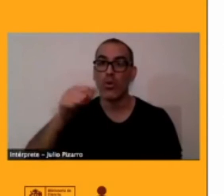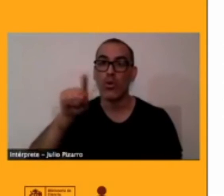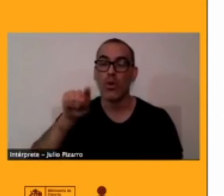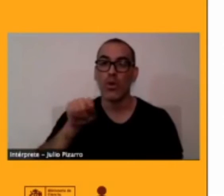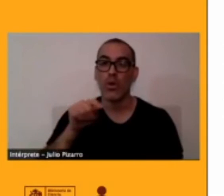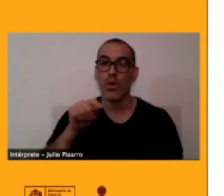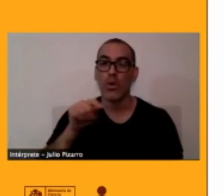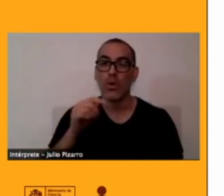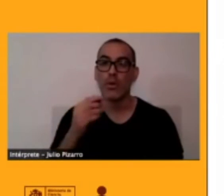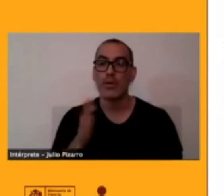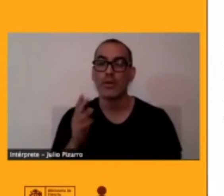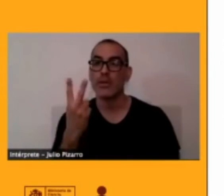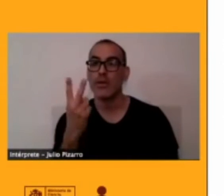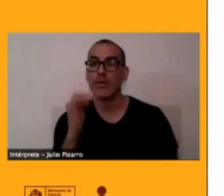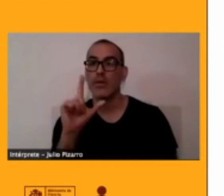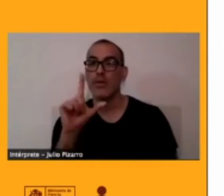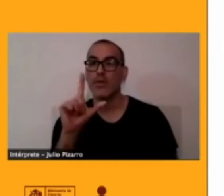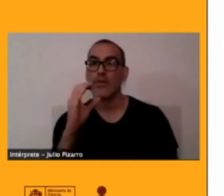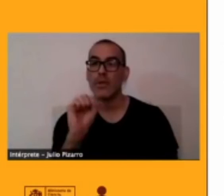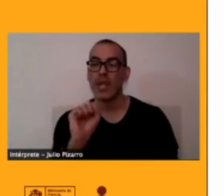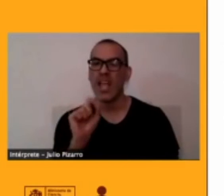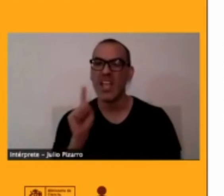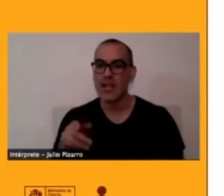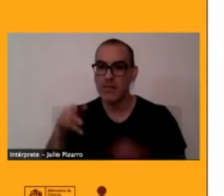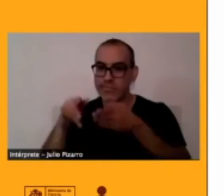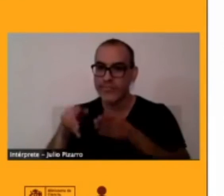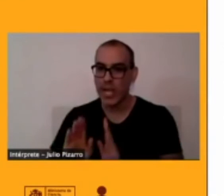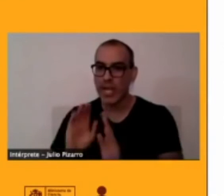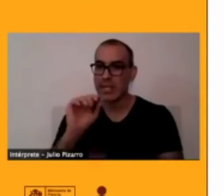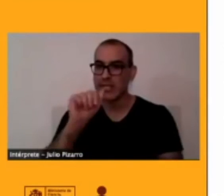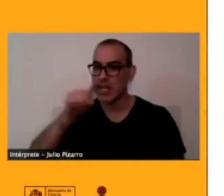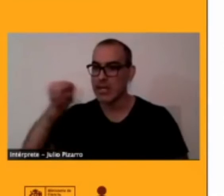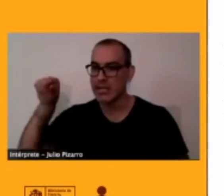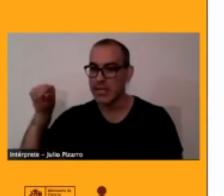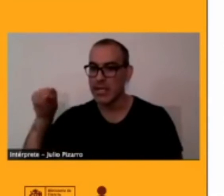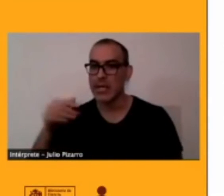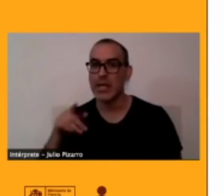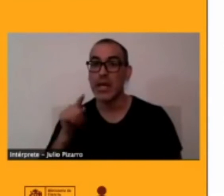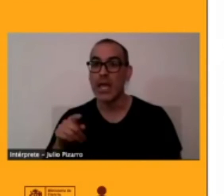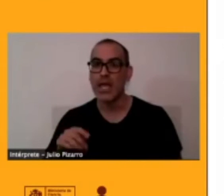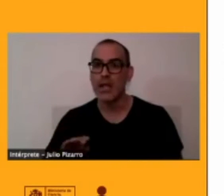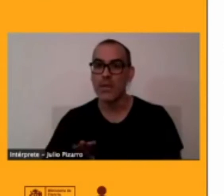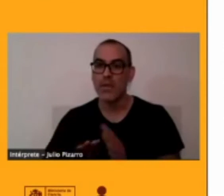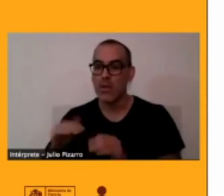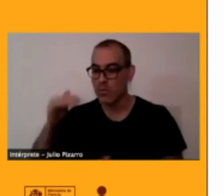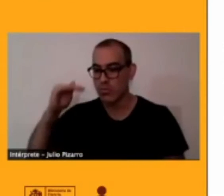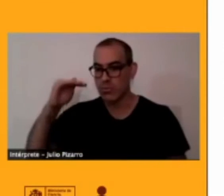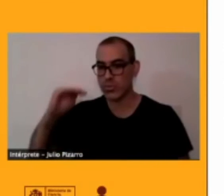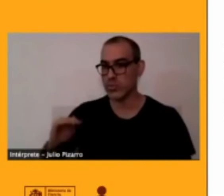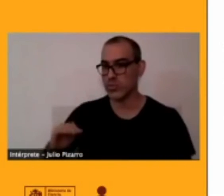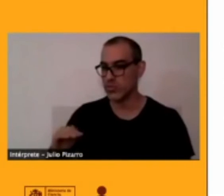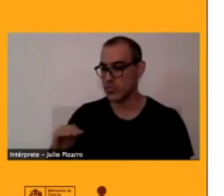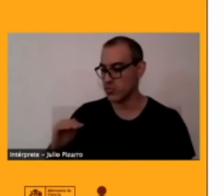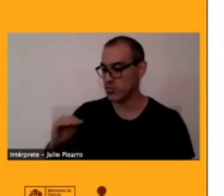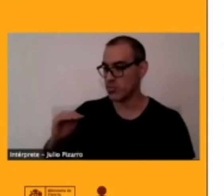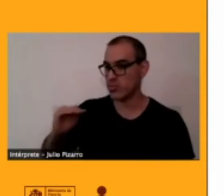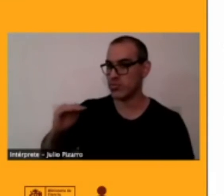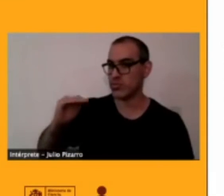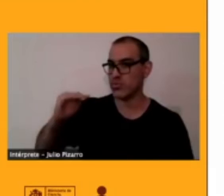atacameño, él es de Tudor y él creció con los ancianos atacameños y él en su infancia